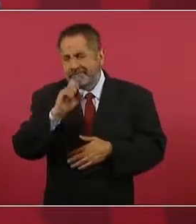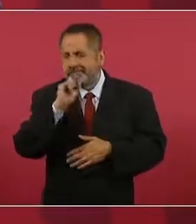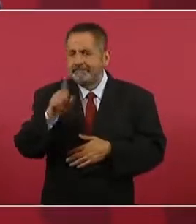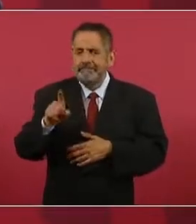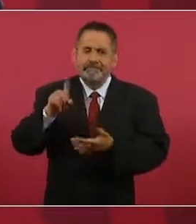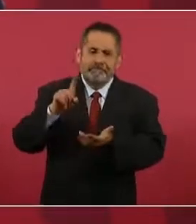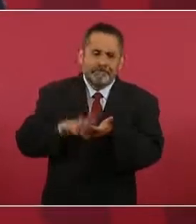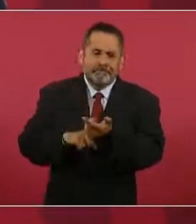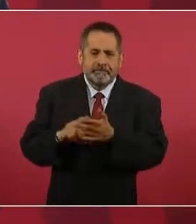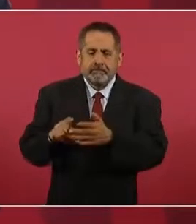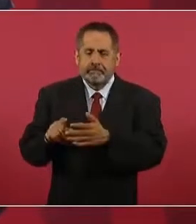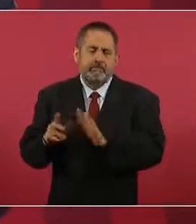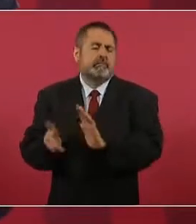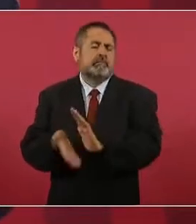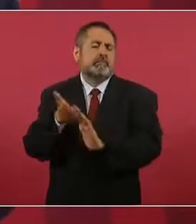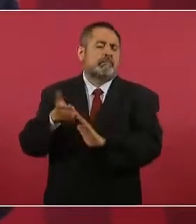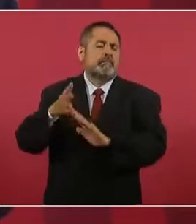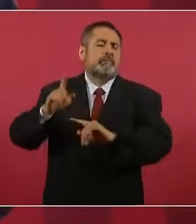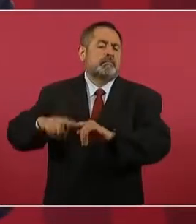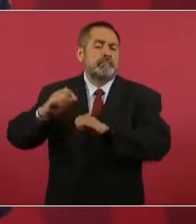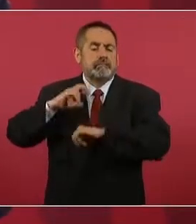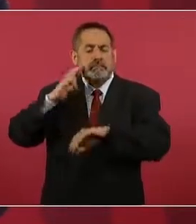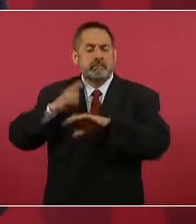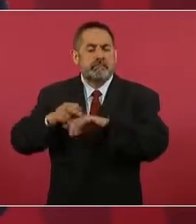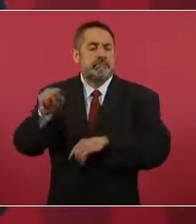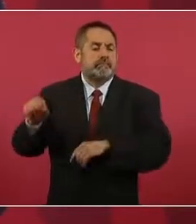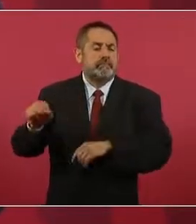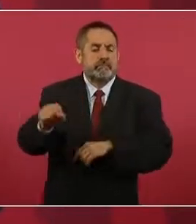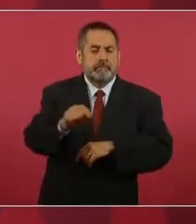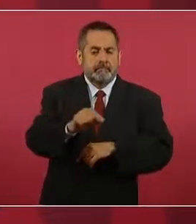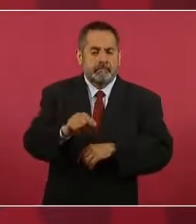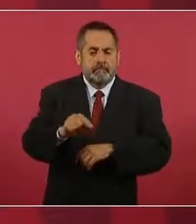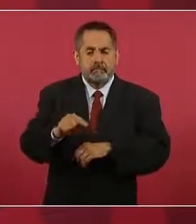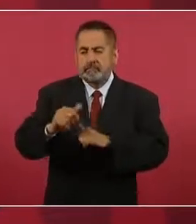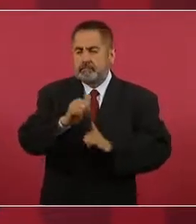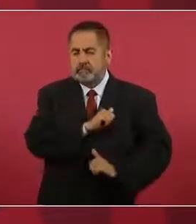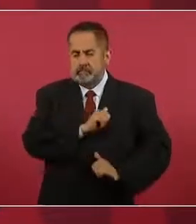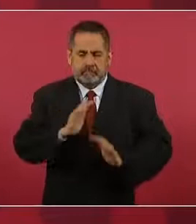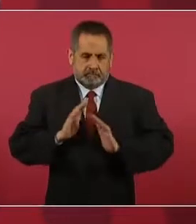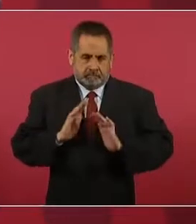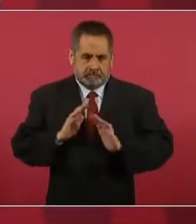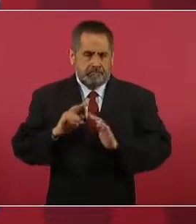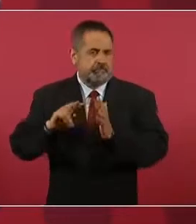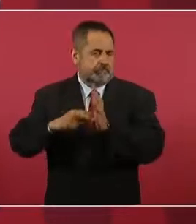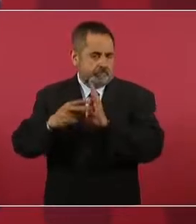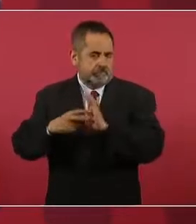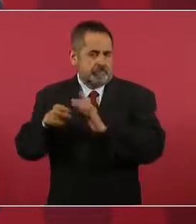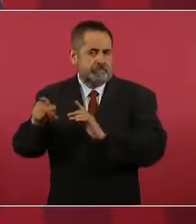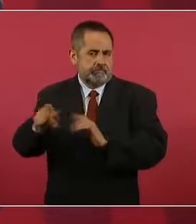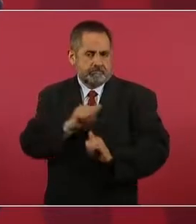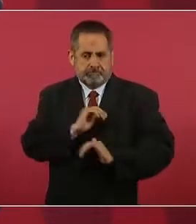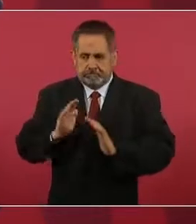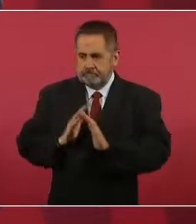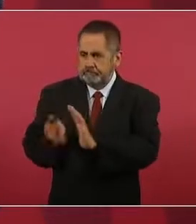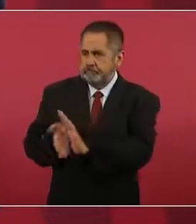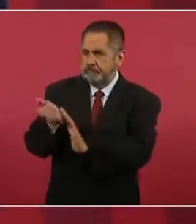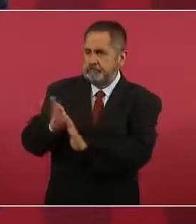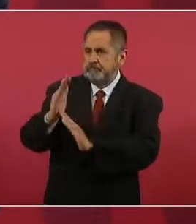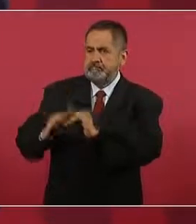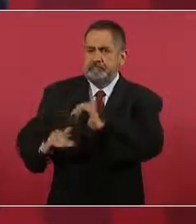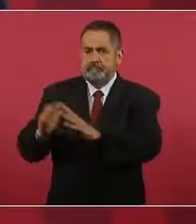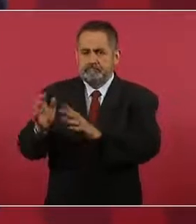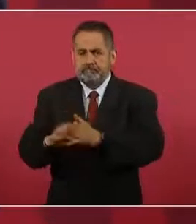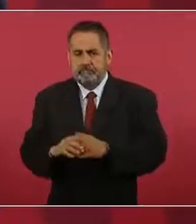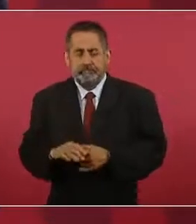las está construyendo el Ejército, los ingenieros militares, 5